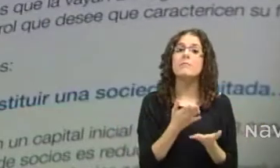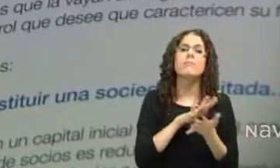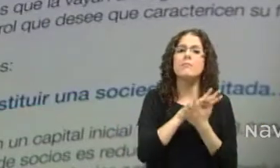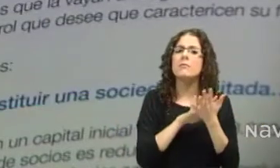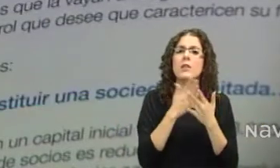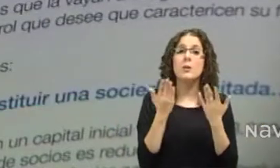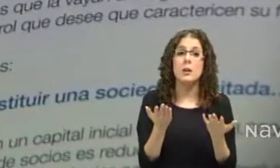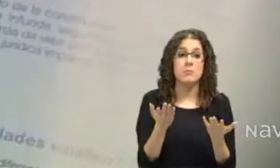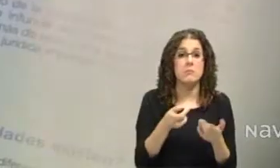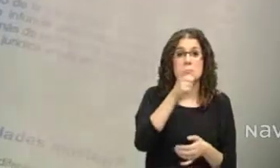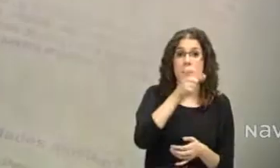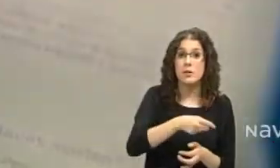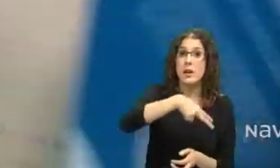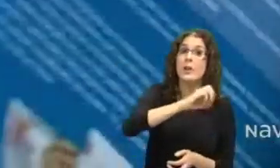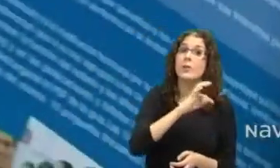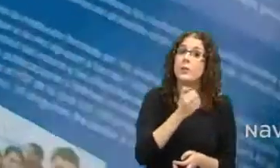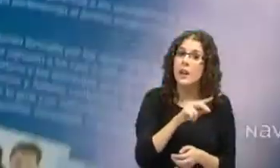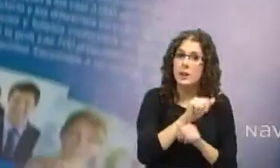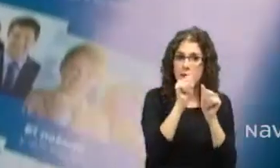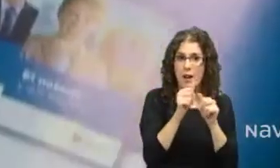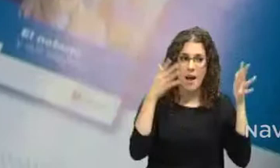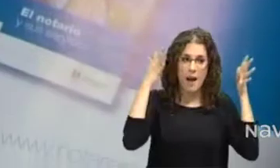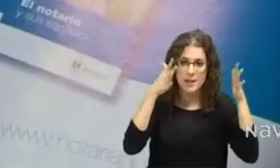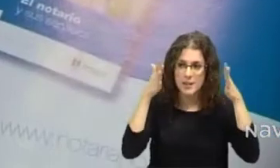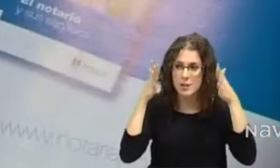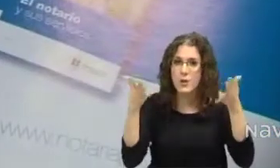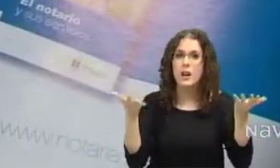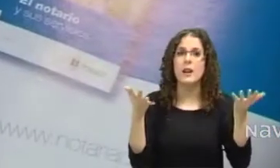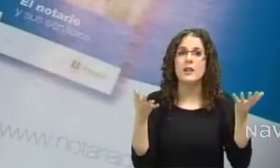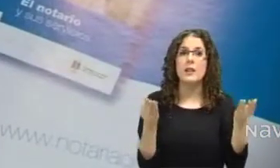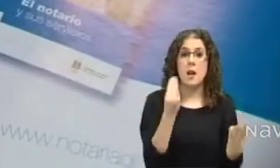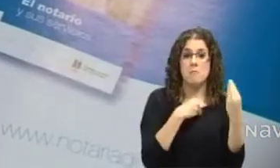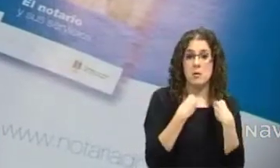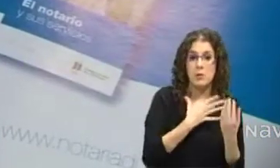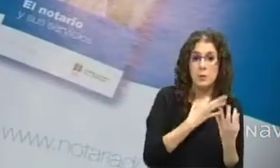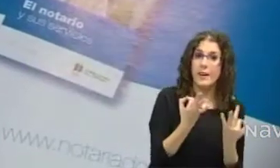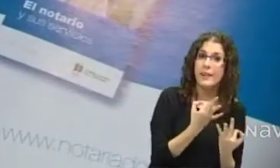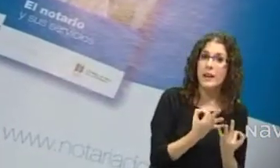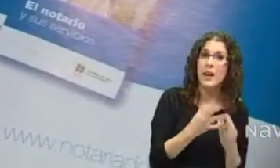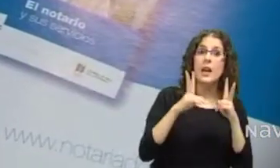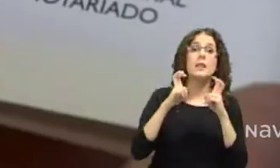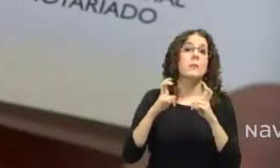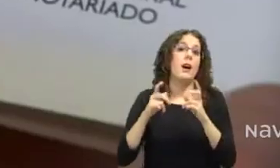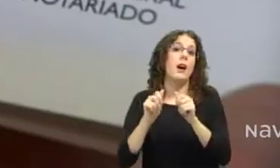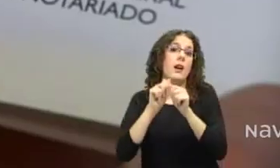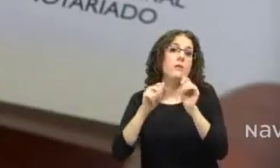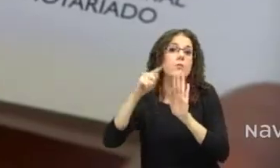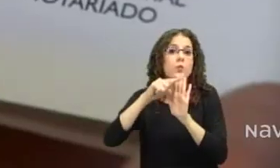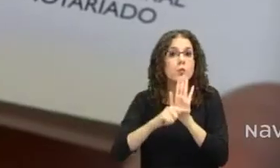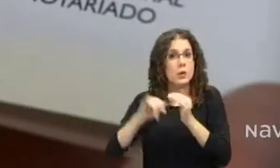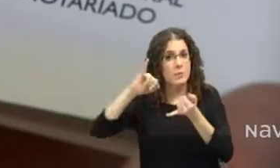labor asesora del notario, otros de los consulta que se puede hacer, de capitulaciones matrimoniales, de creación de empresas, de